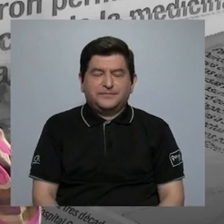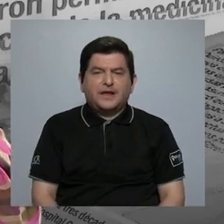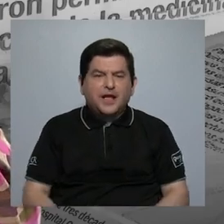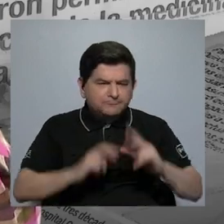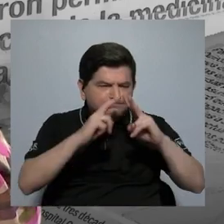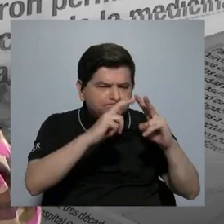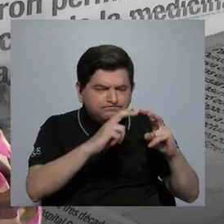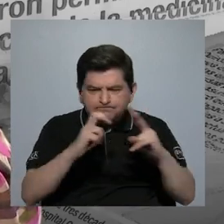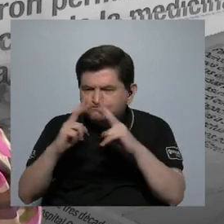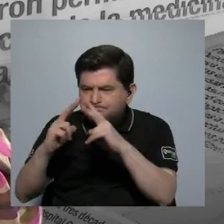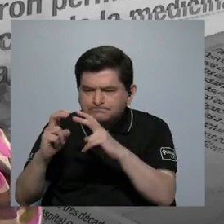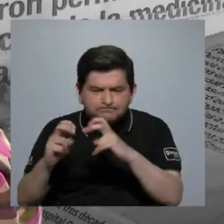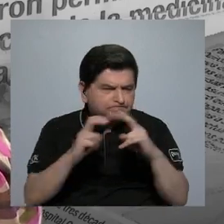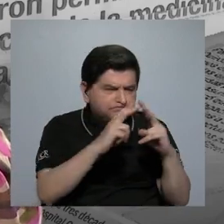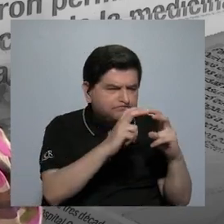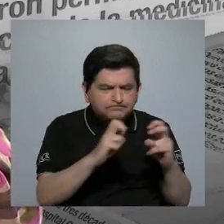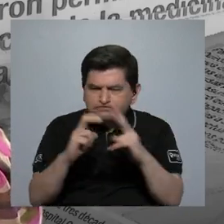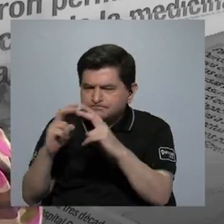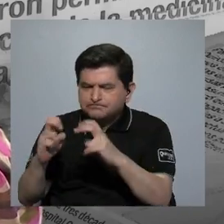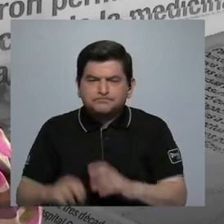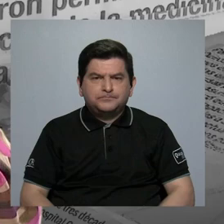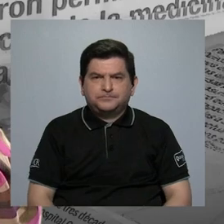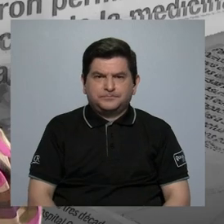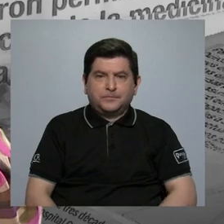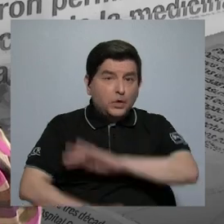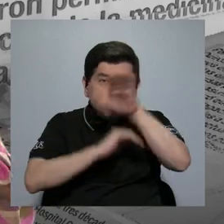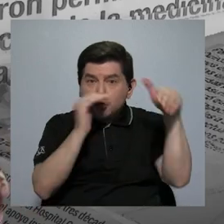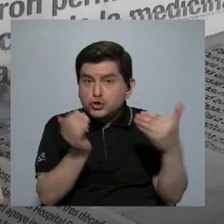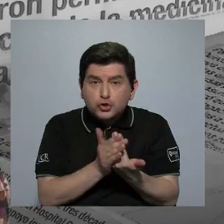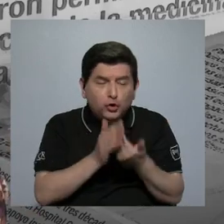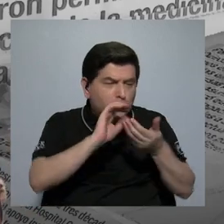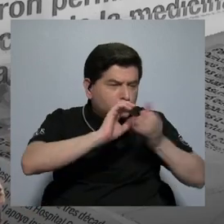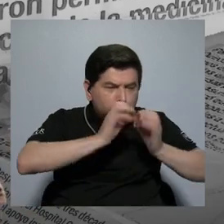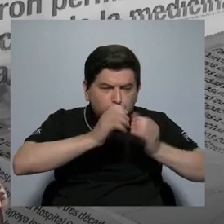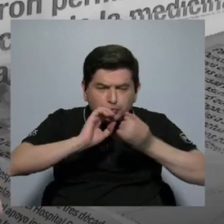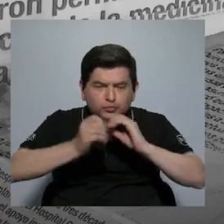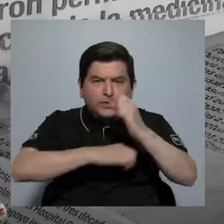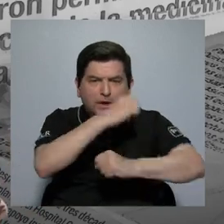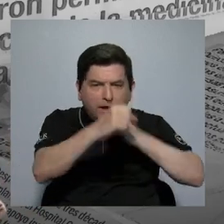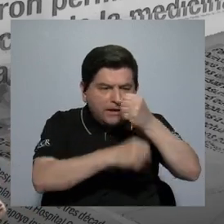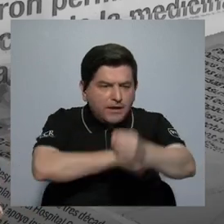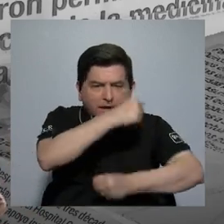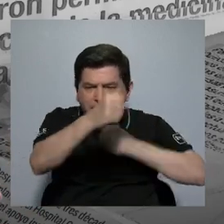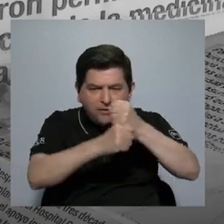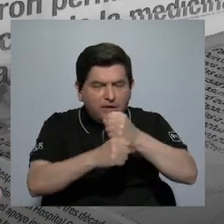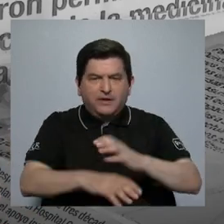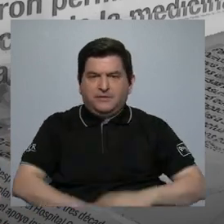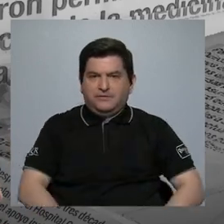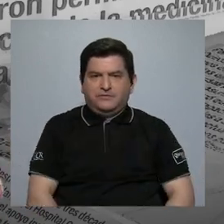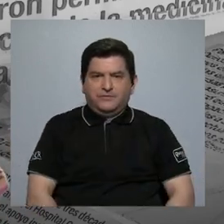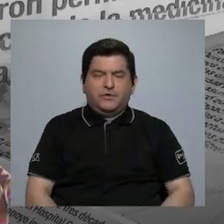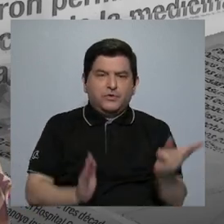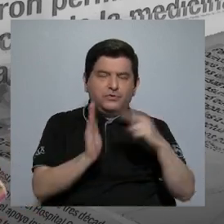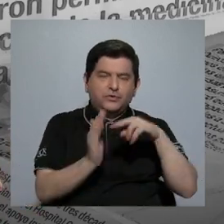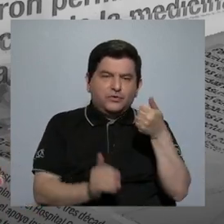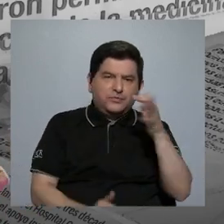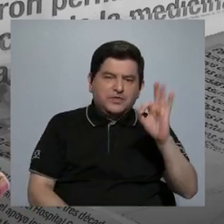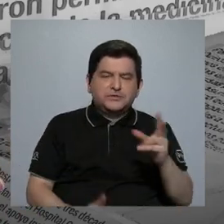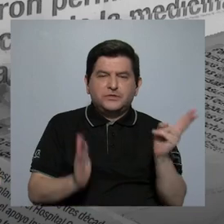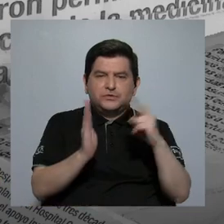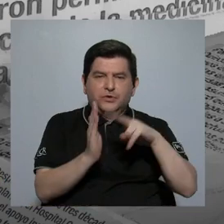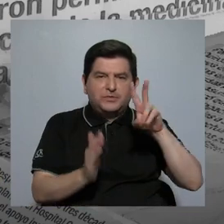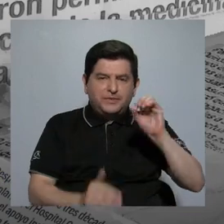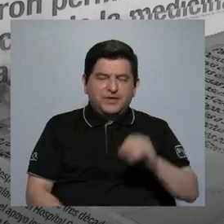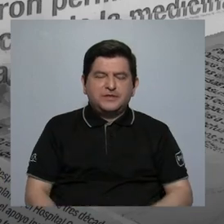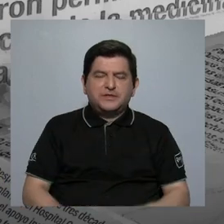empezamos a revisar todos esos datos por año, ¿verdad? Como les mencionaba, 2019,